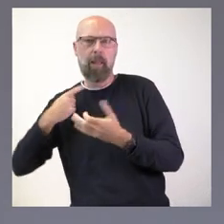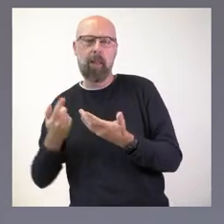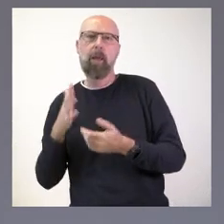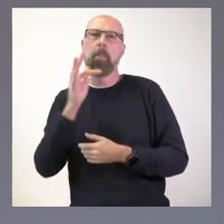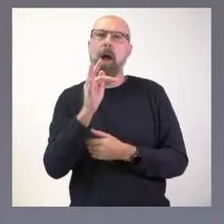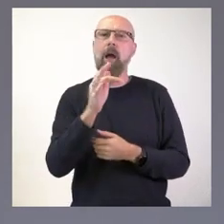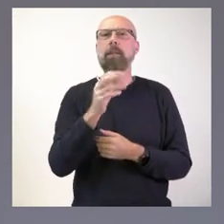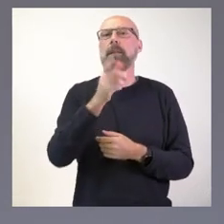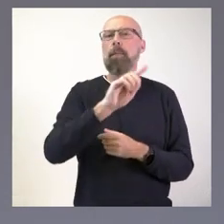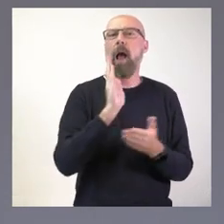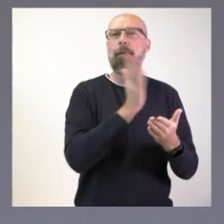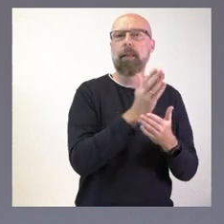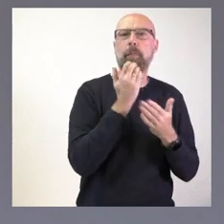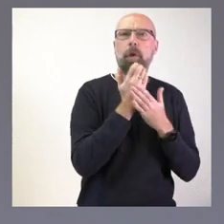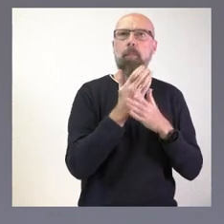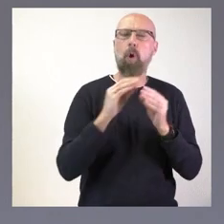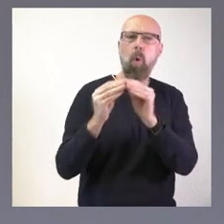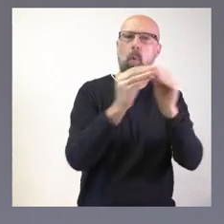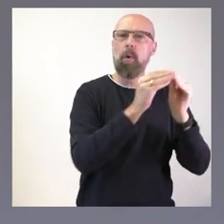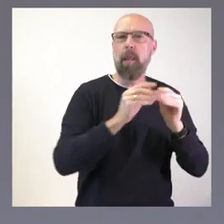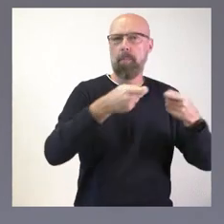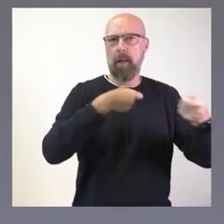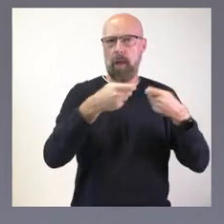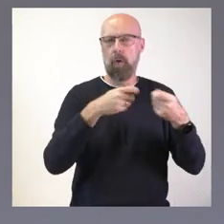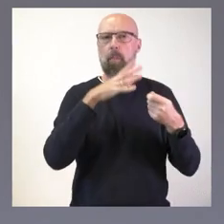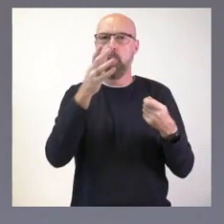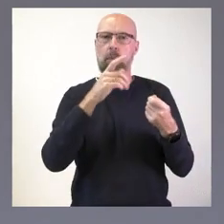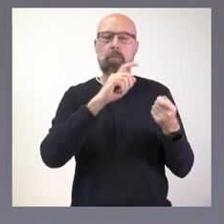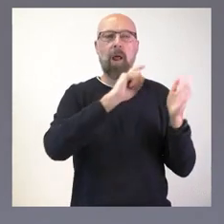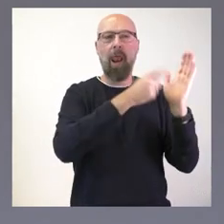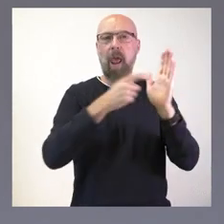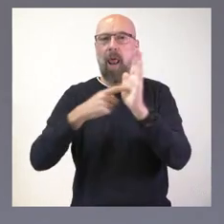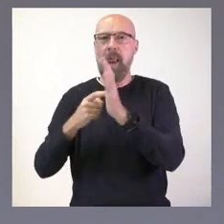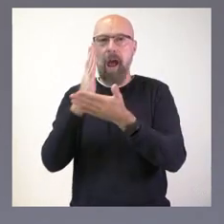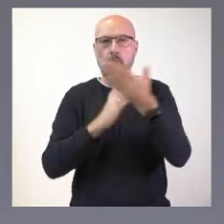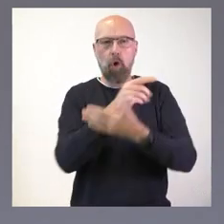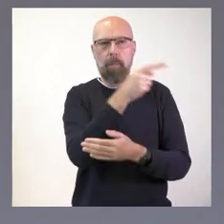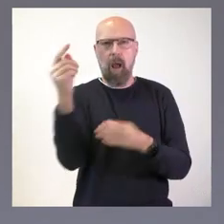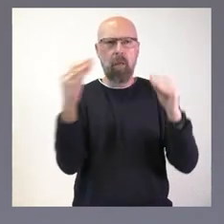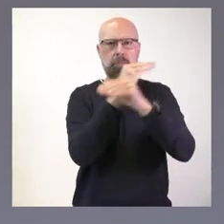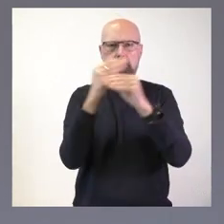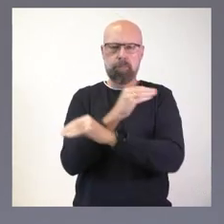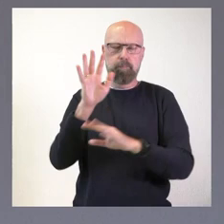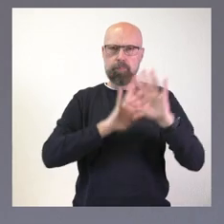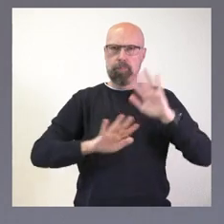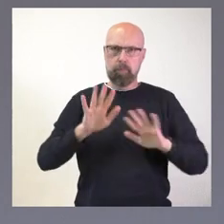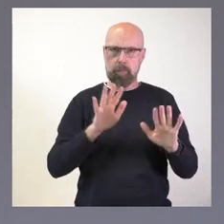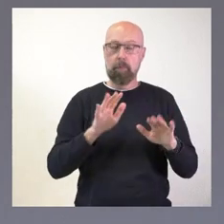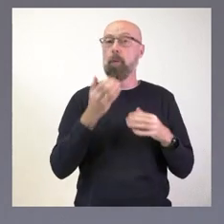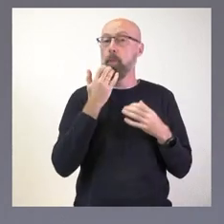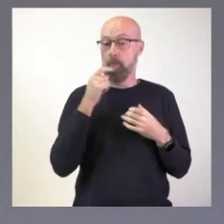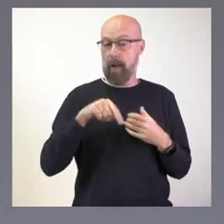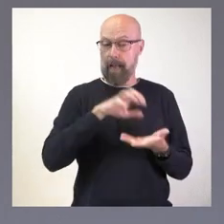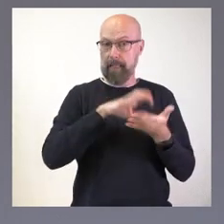como la unidad de mercado al generar una distorsión entre las legislaciones autonómicas. En particular, en Castilla y León, en el ejercicio